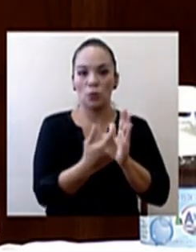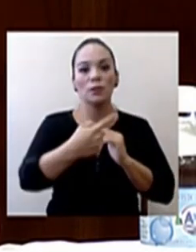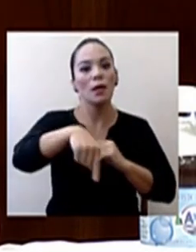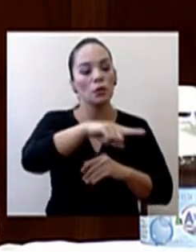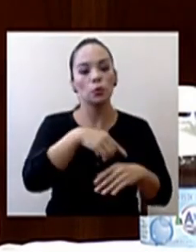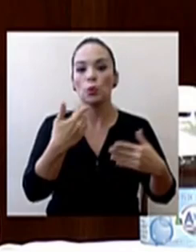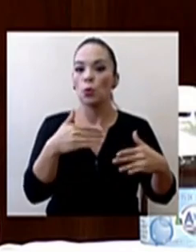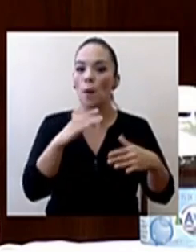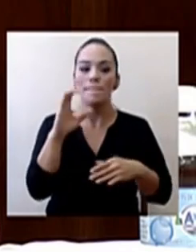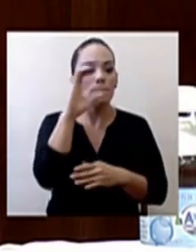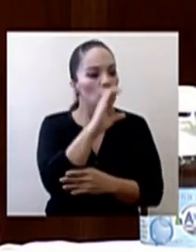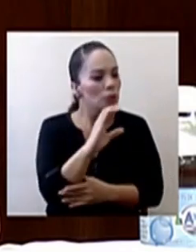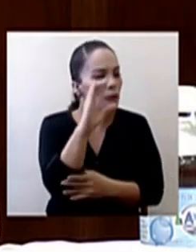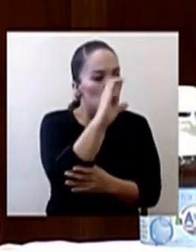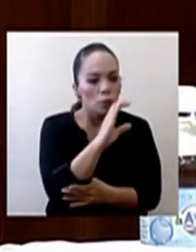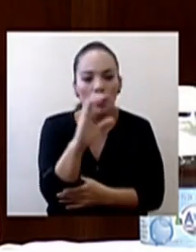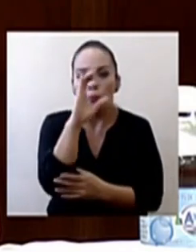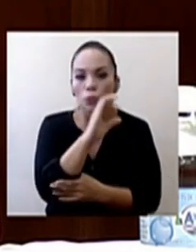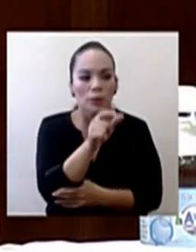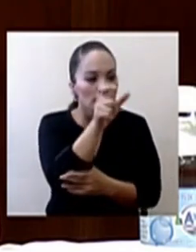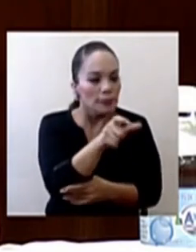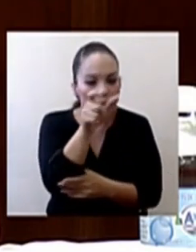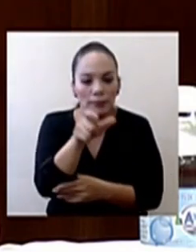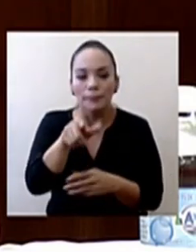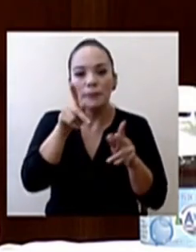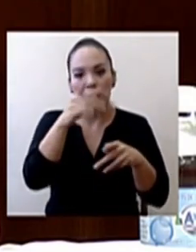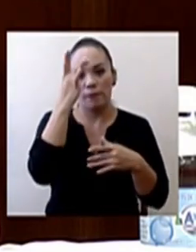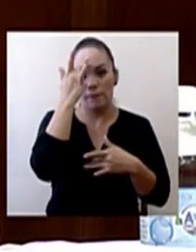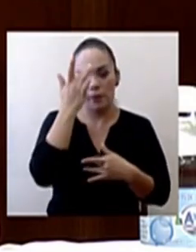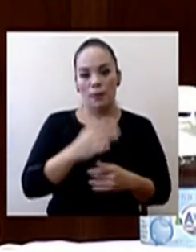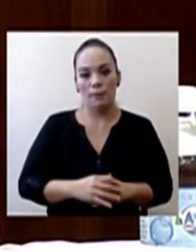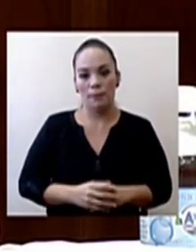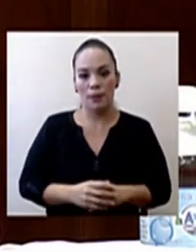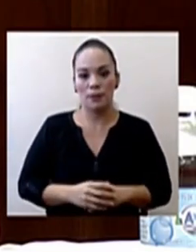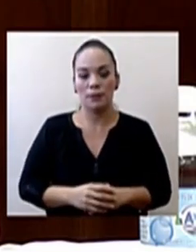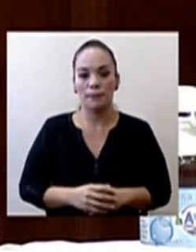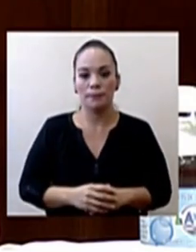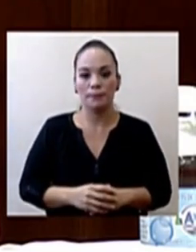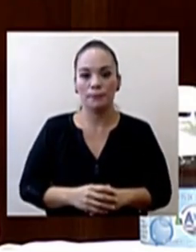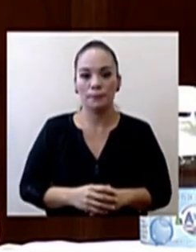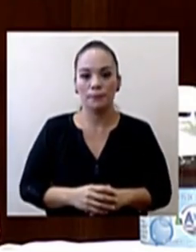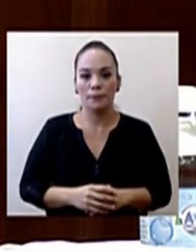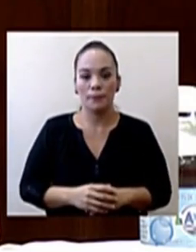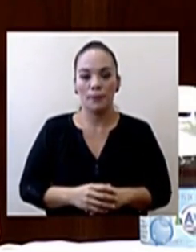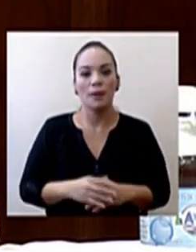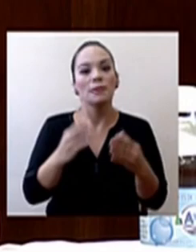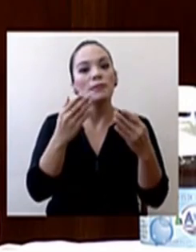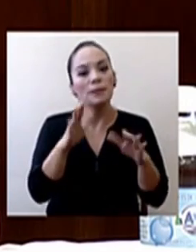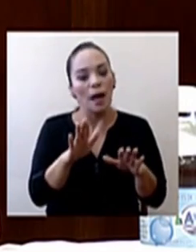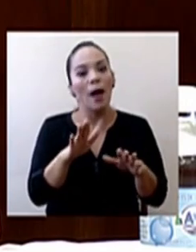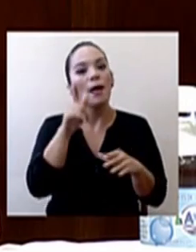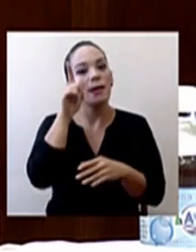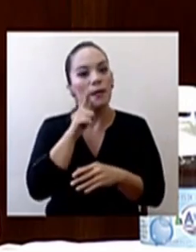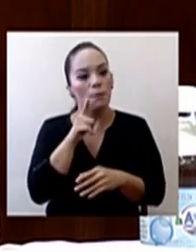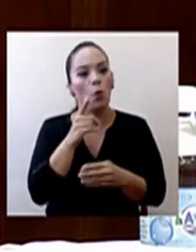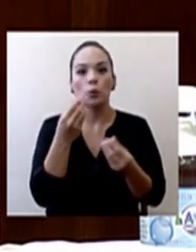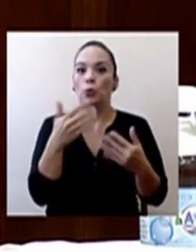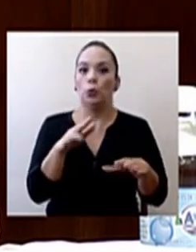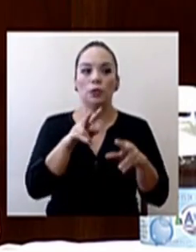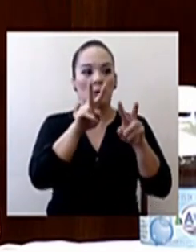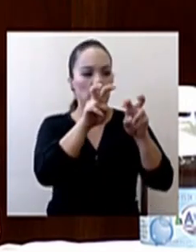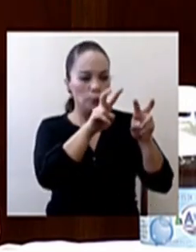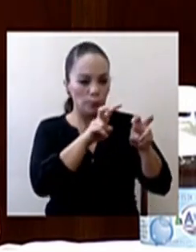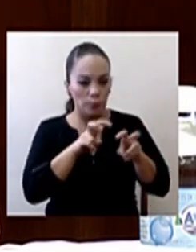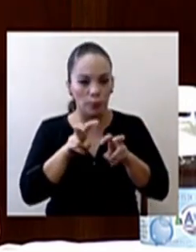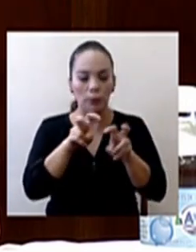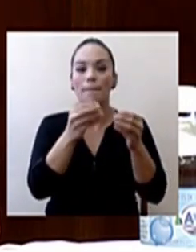haciendo una búsqueda exhaustiva de pacientes. No es que no se hayan, ¿cómo se dice?, testeado personas en Limón, todo lo contrario. Muchísimas personas